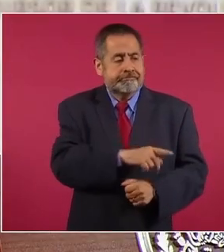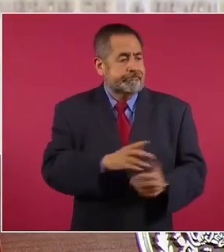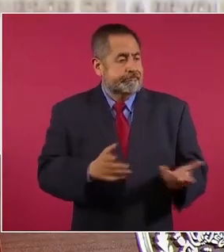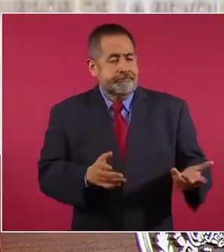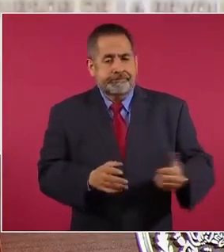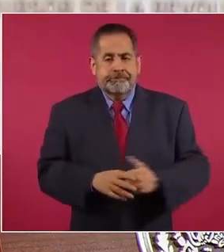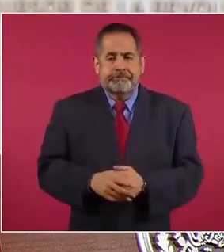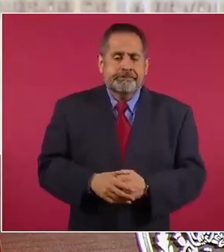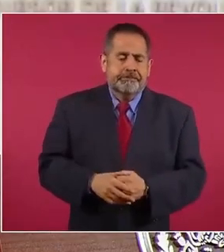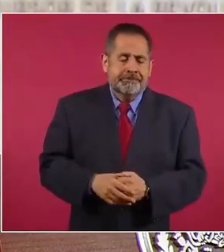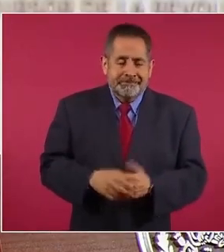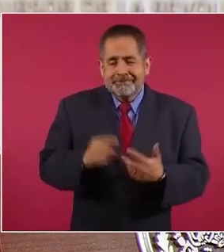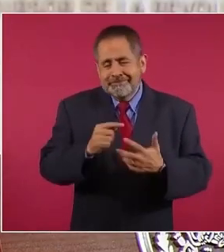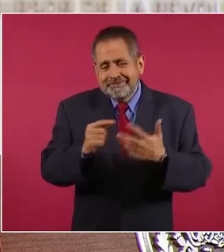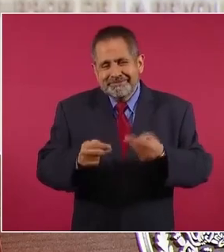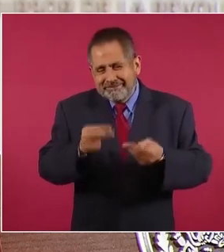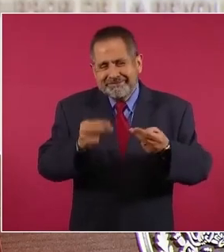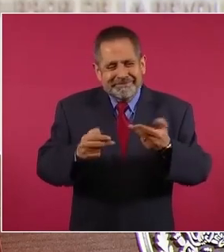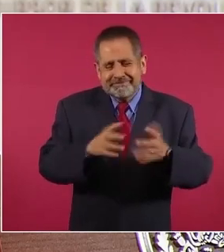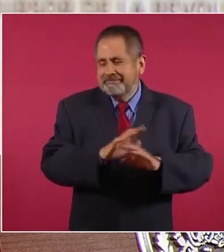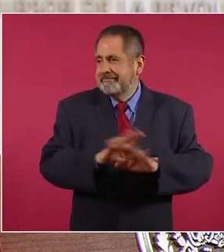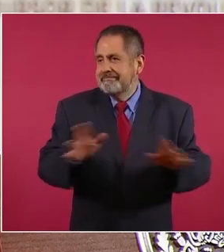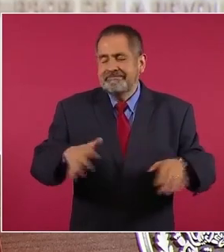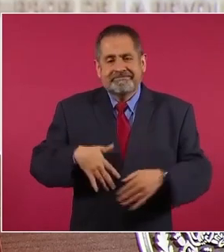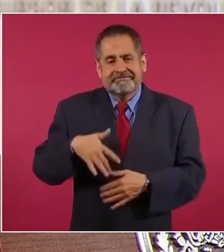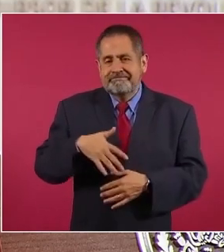muy lamentables entonces